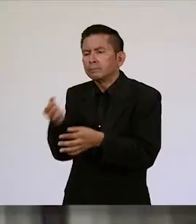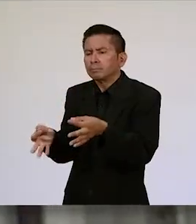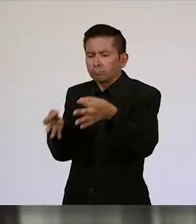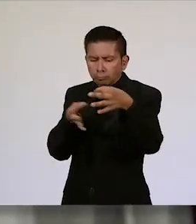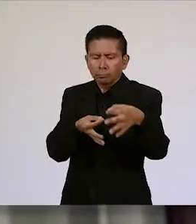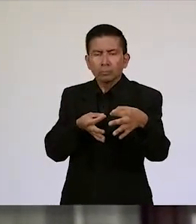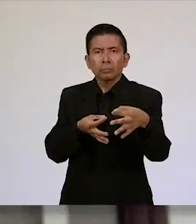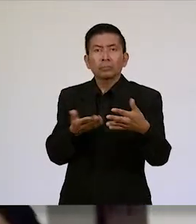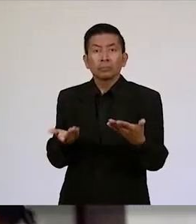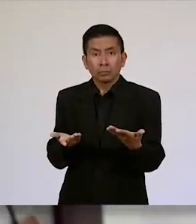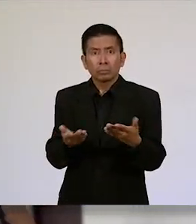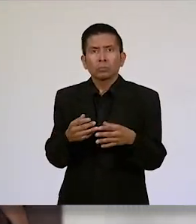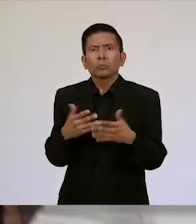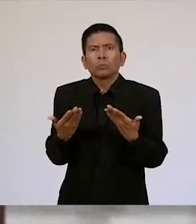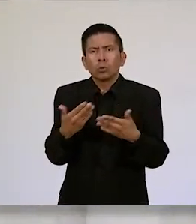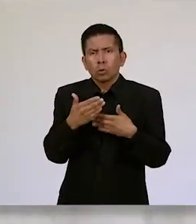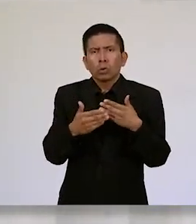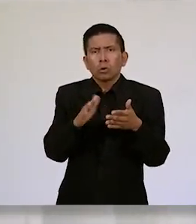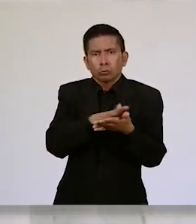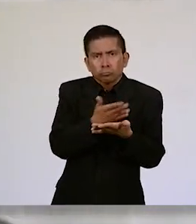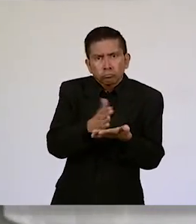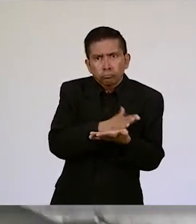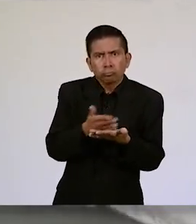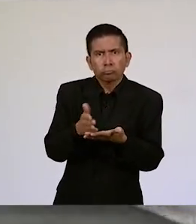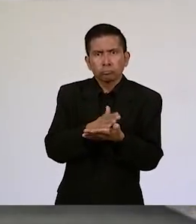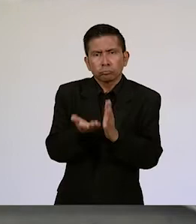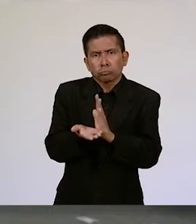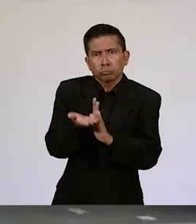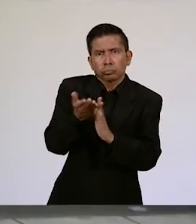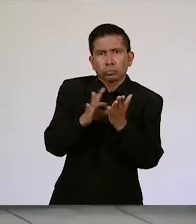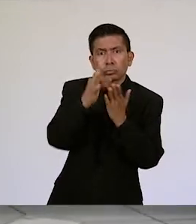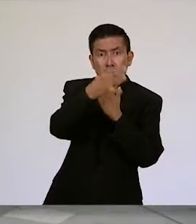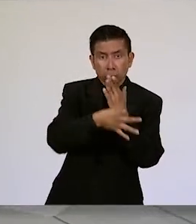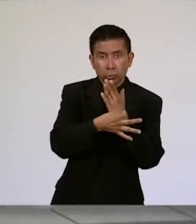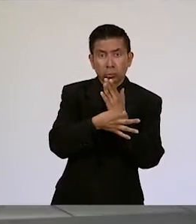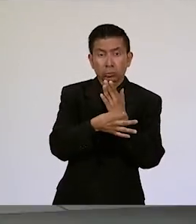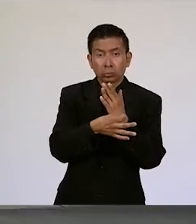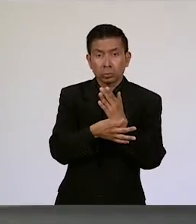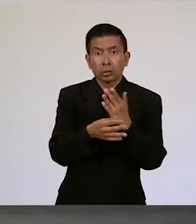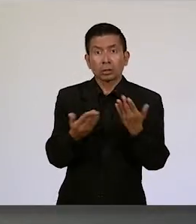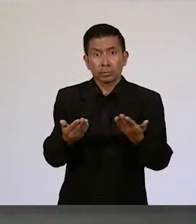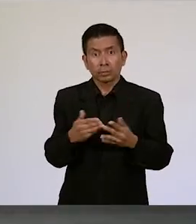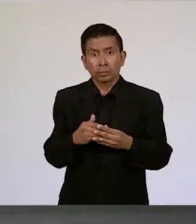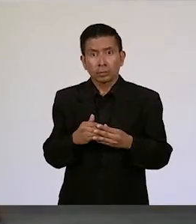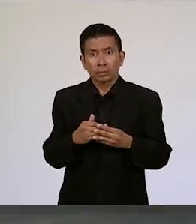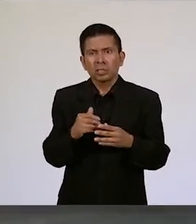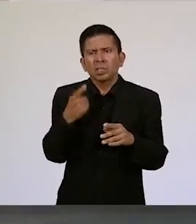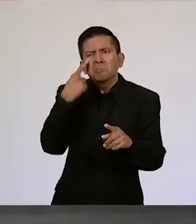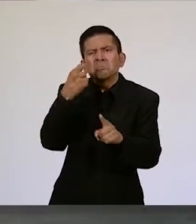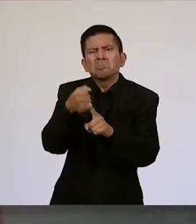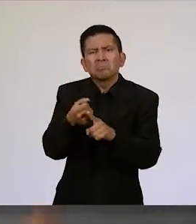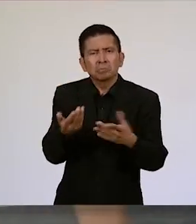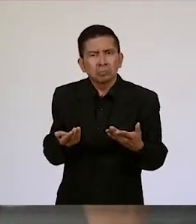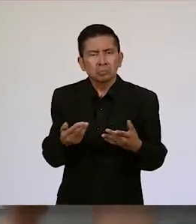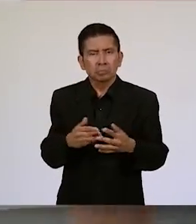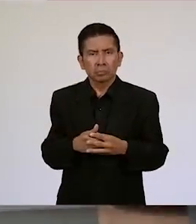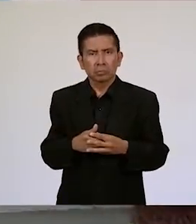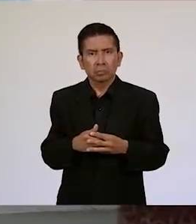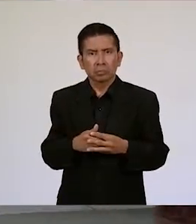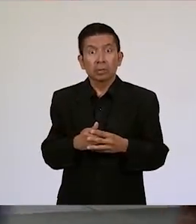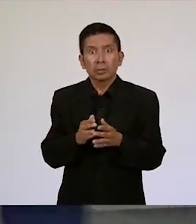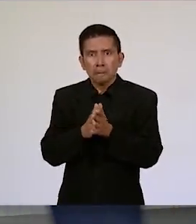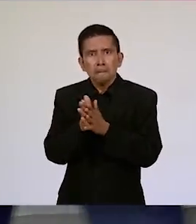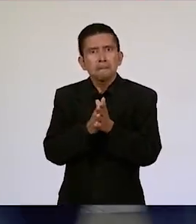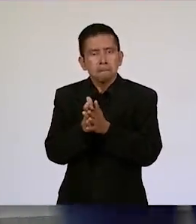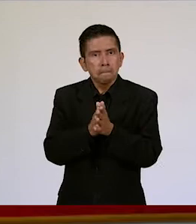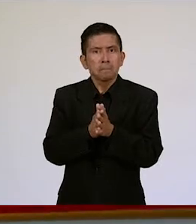información de cómo se estaba desarrollando este programa y para qué era el programa. Fue